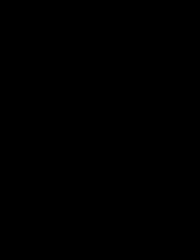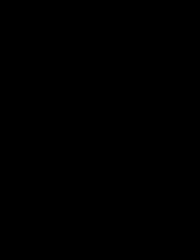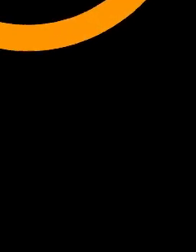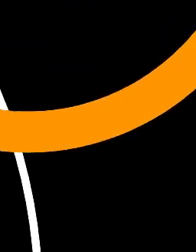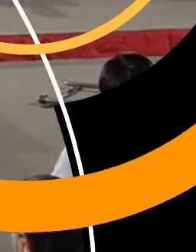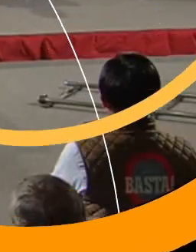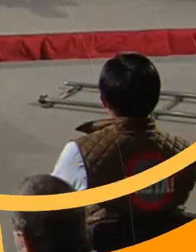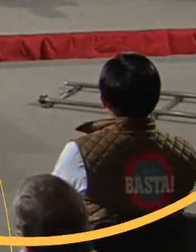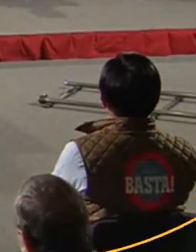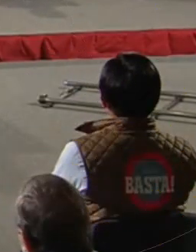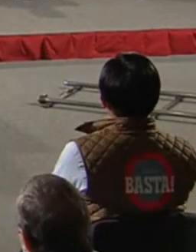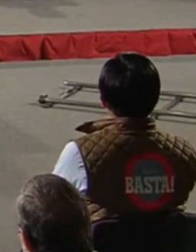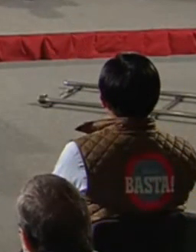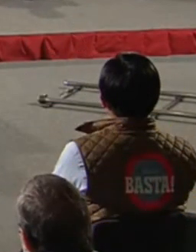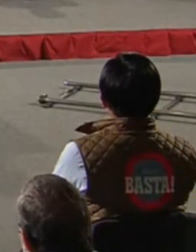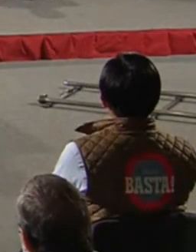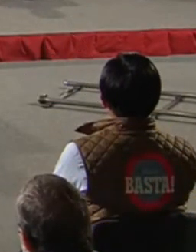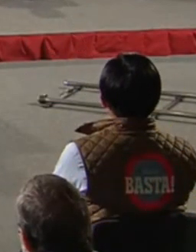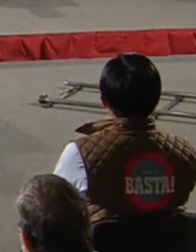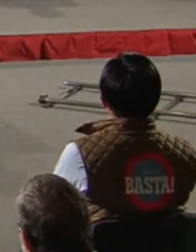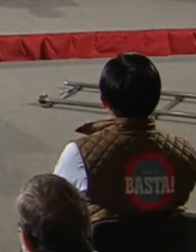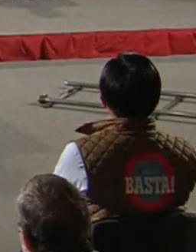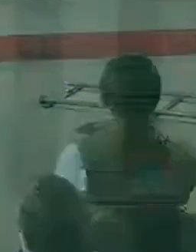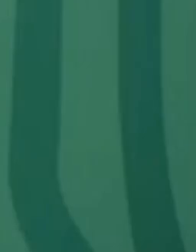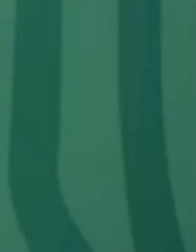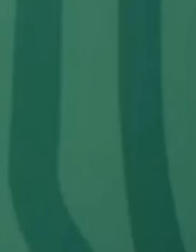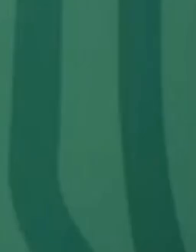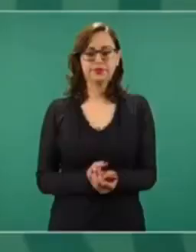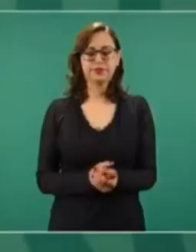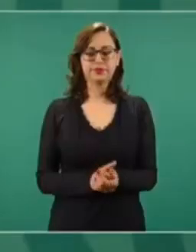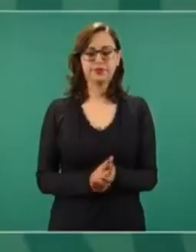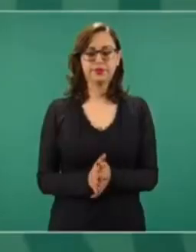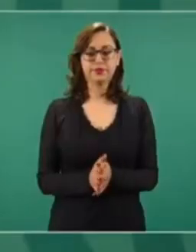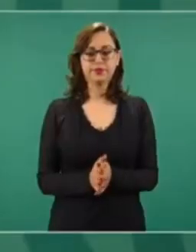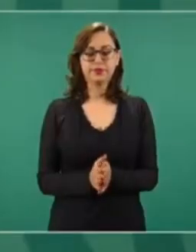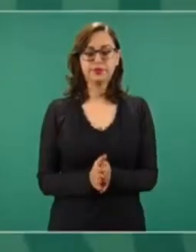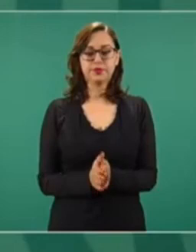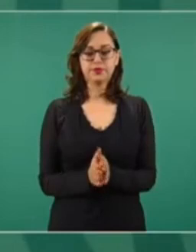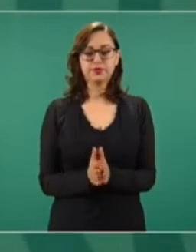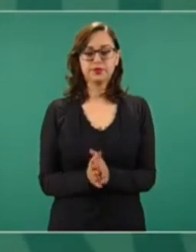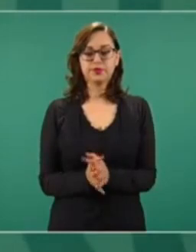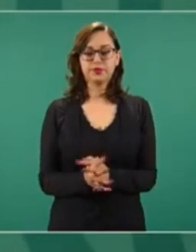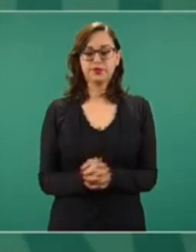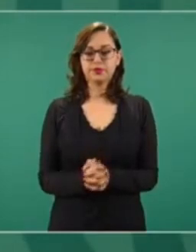Bueno, vamos a informar.